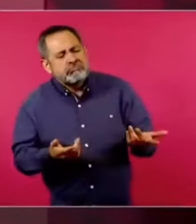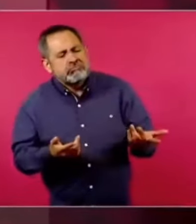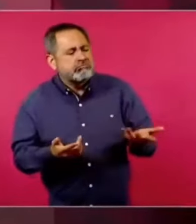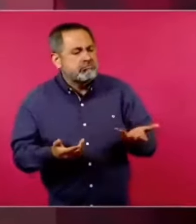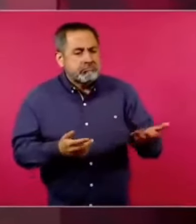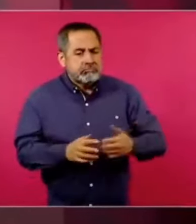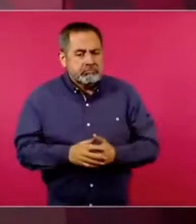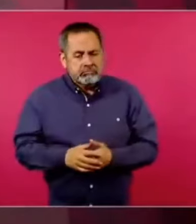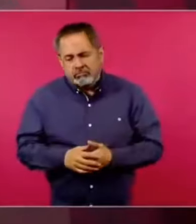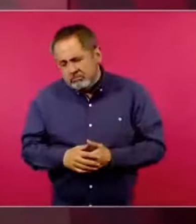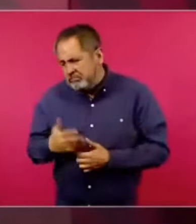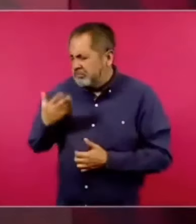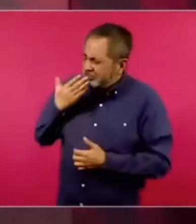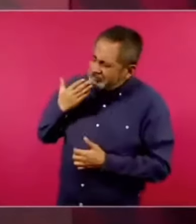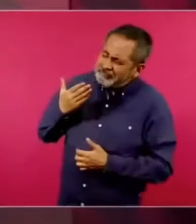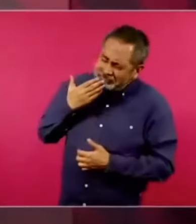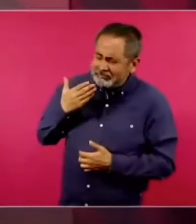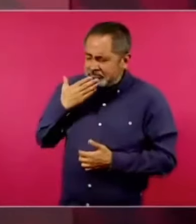No, pues sí, bien.